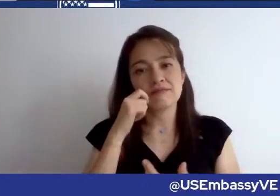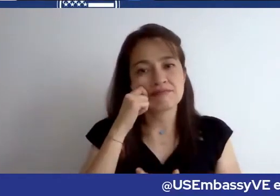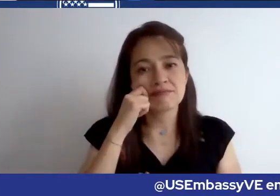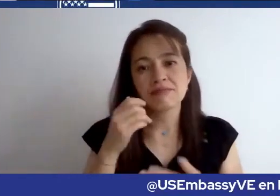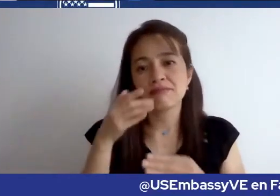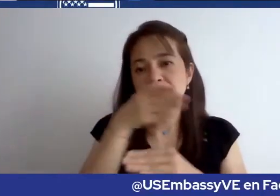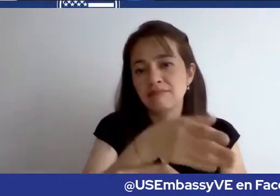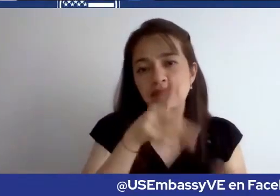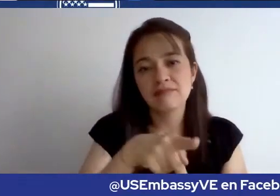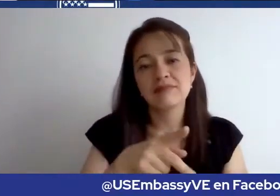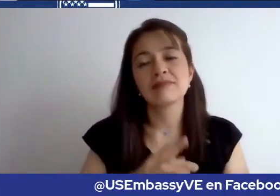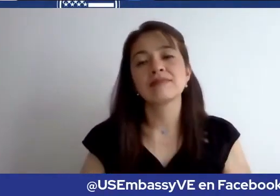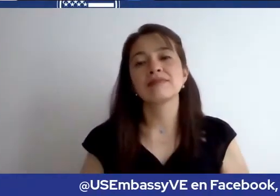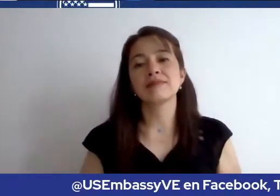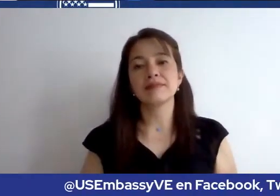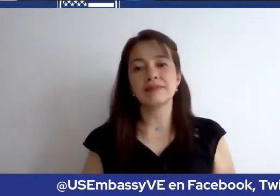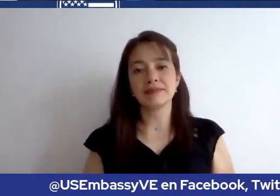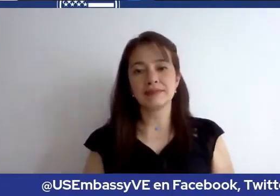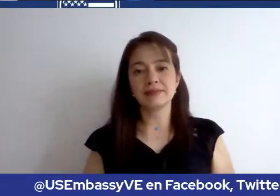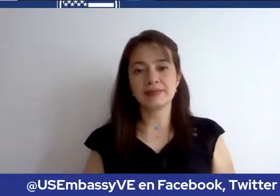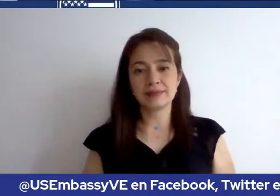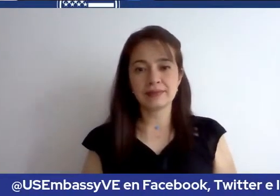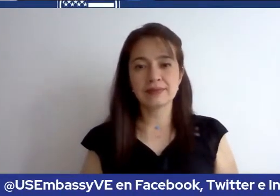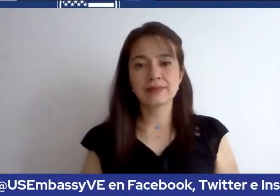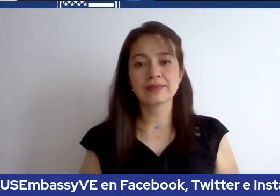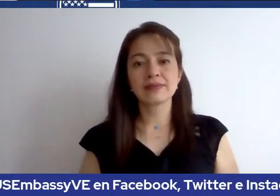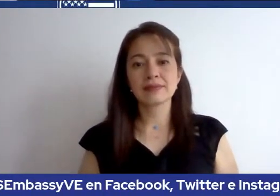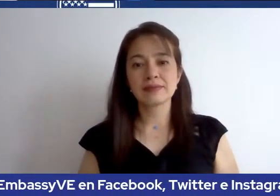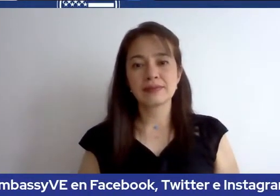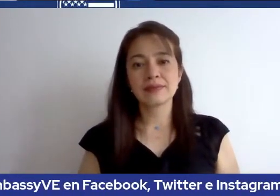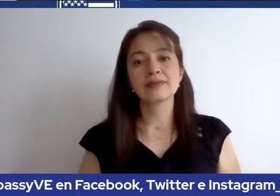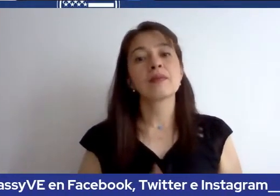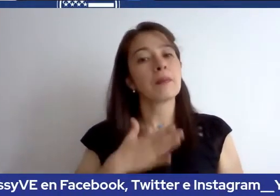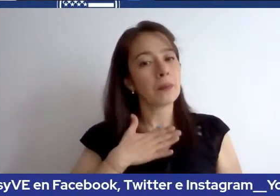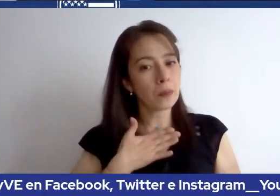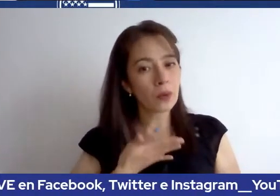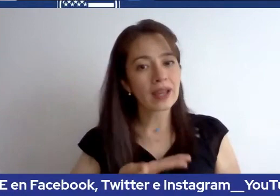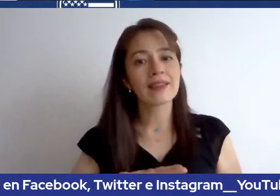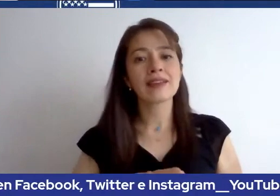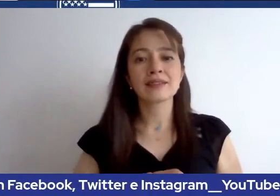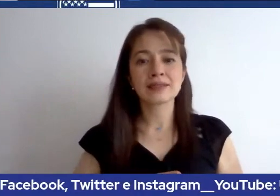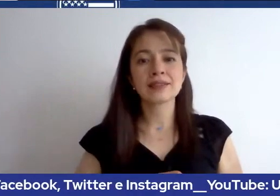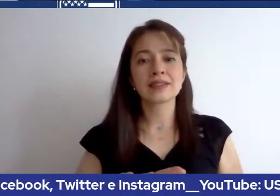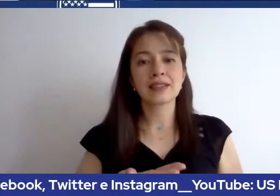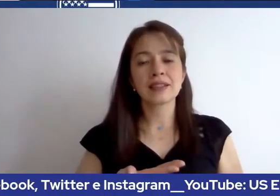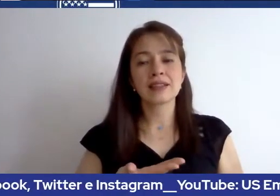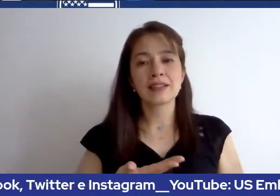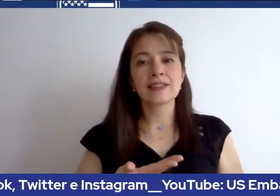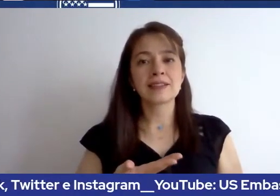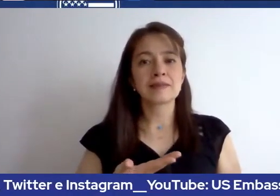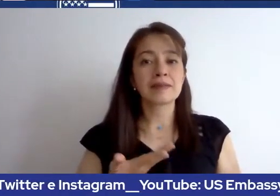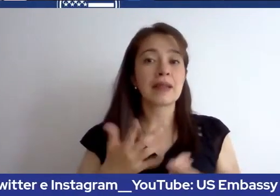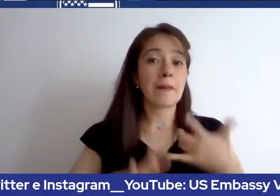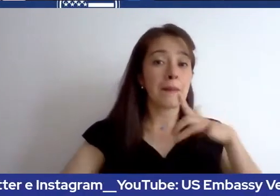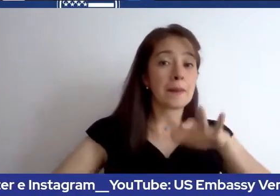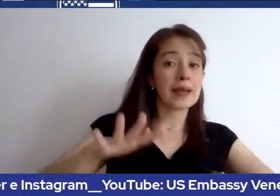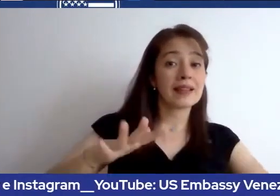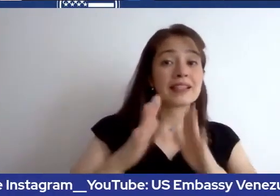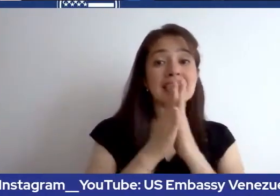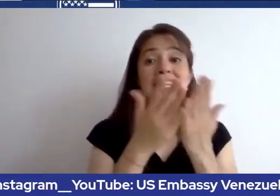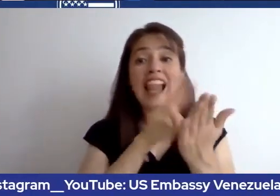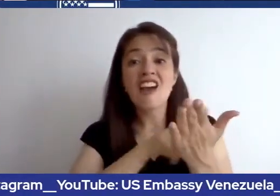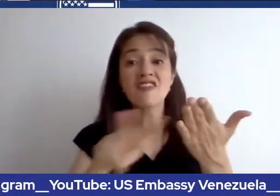En estos casos, puede hacerlo solamente si su visa ha